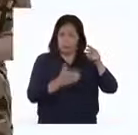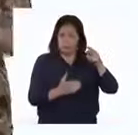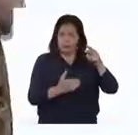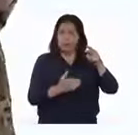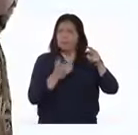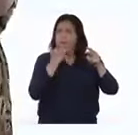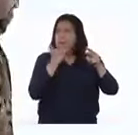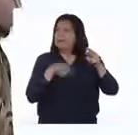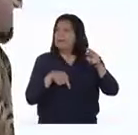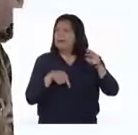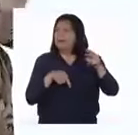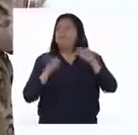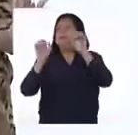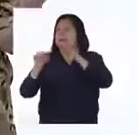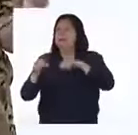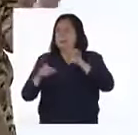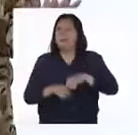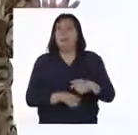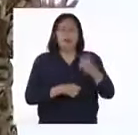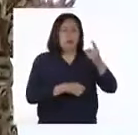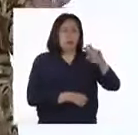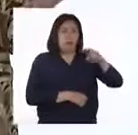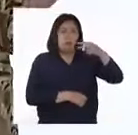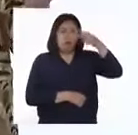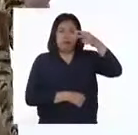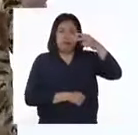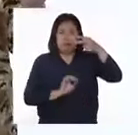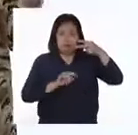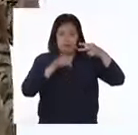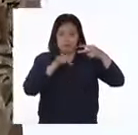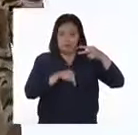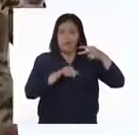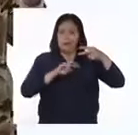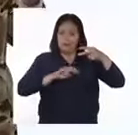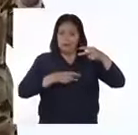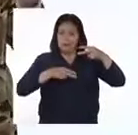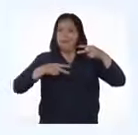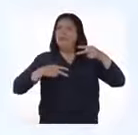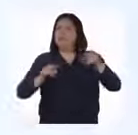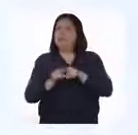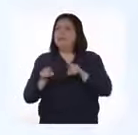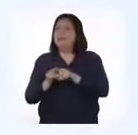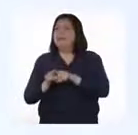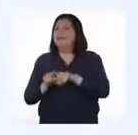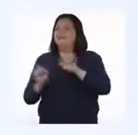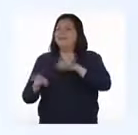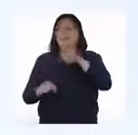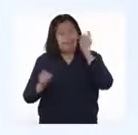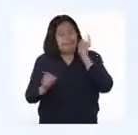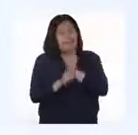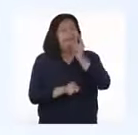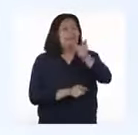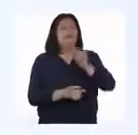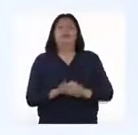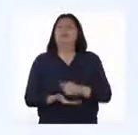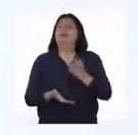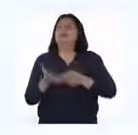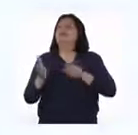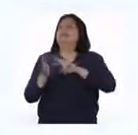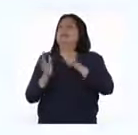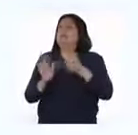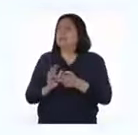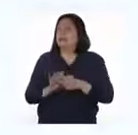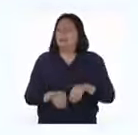otra? Sí, cuando los valores de una aumentaban, los valores de la otra aumentaban también. Exacto. Eso significa